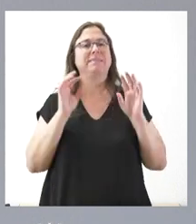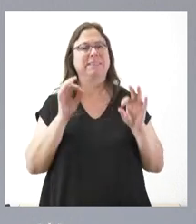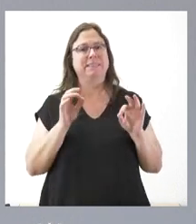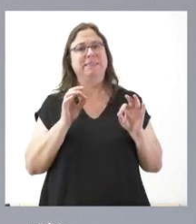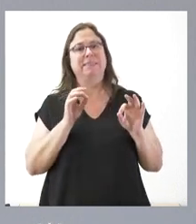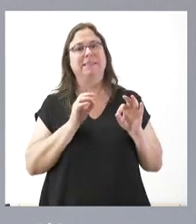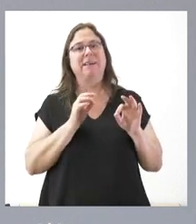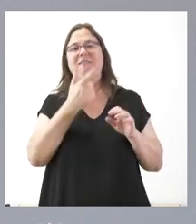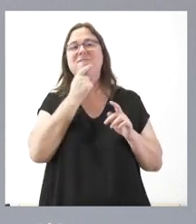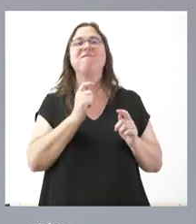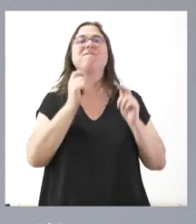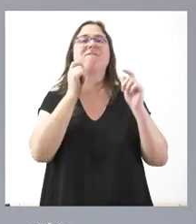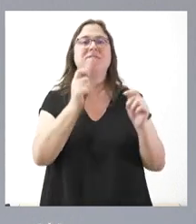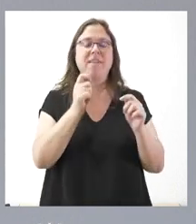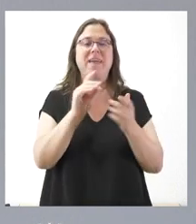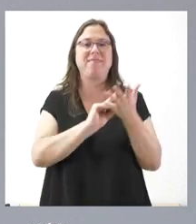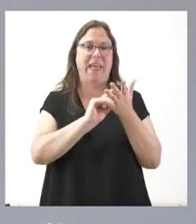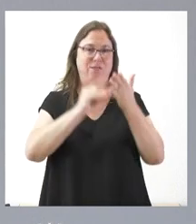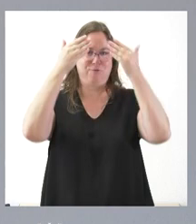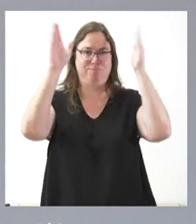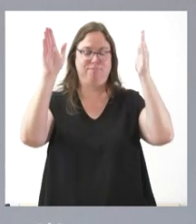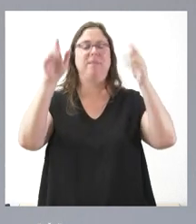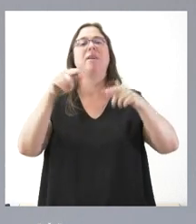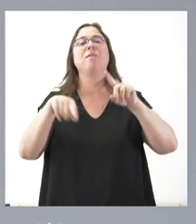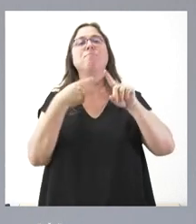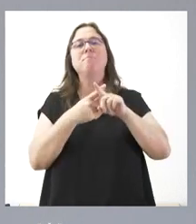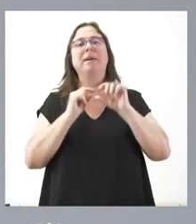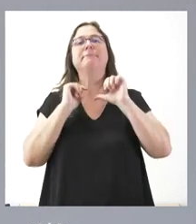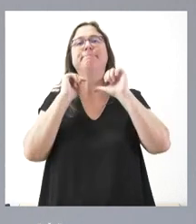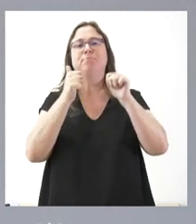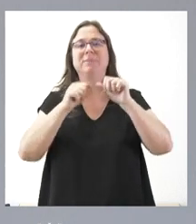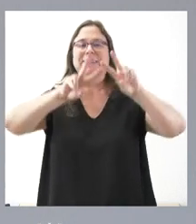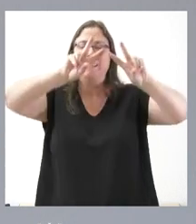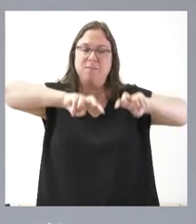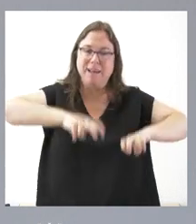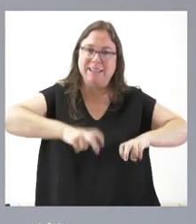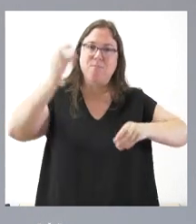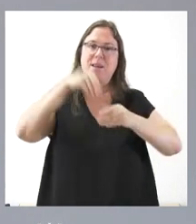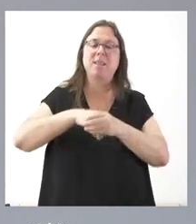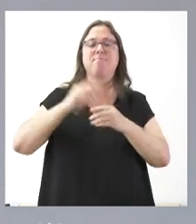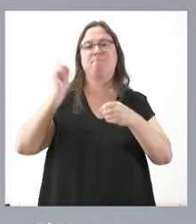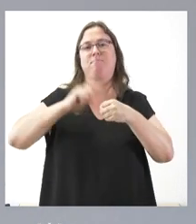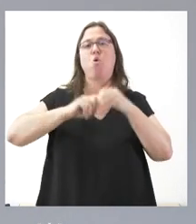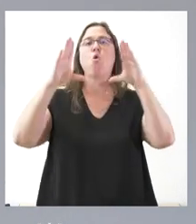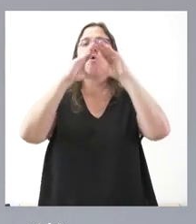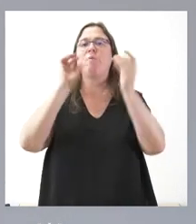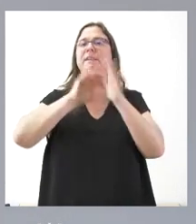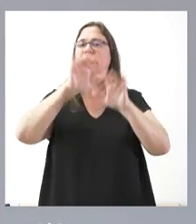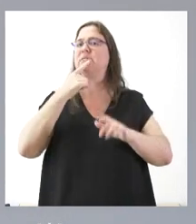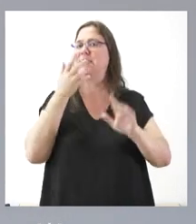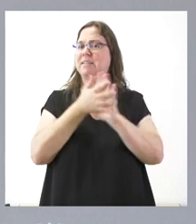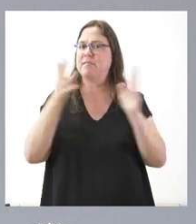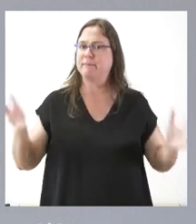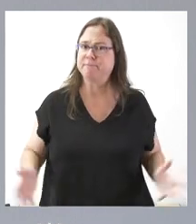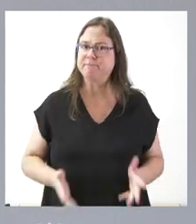facilite el acceso a datos abiertos, así como la incorporación de la actividad investigadora de las universidades de Castilla y León. Por tanto, fomentamos la